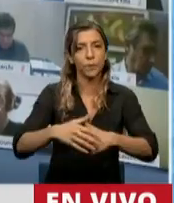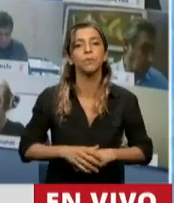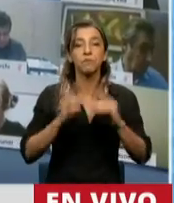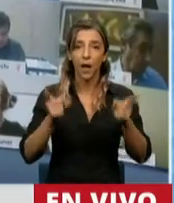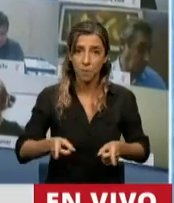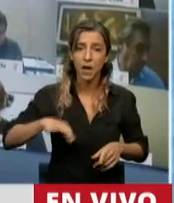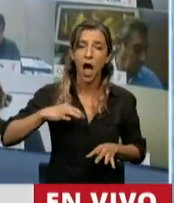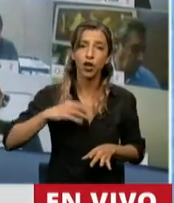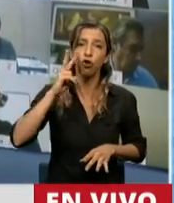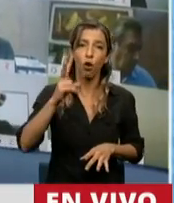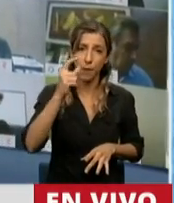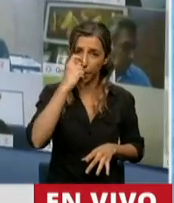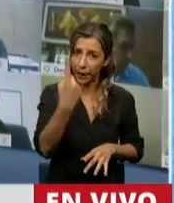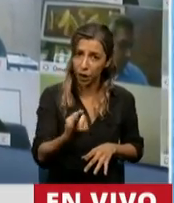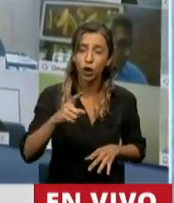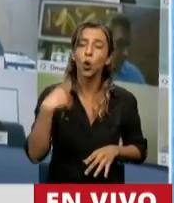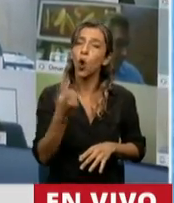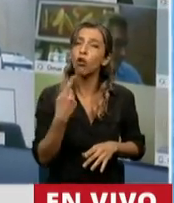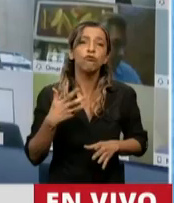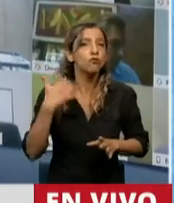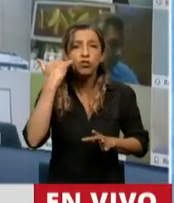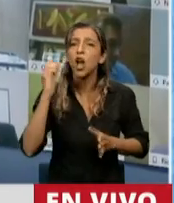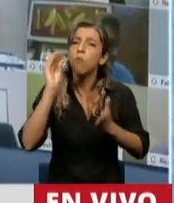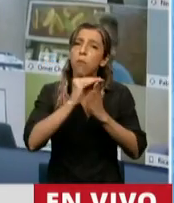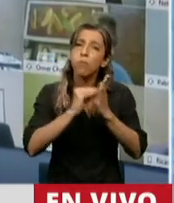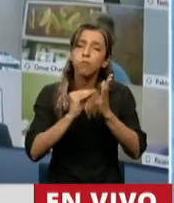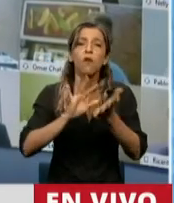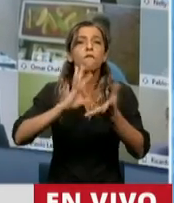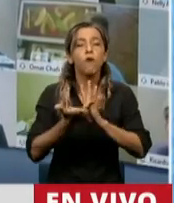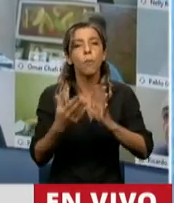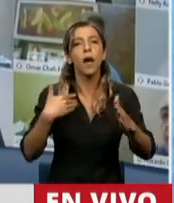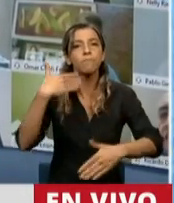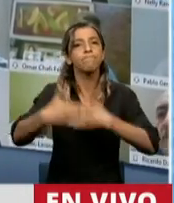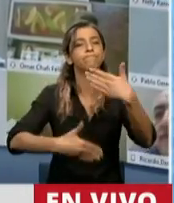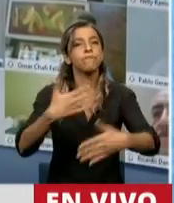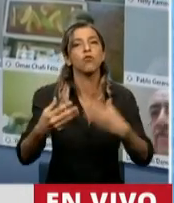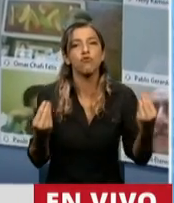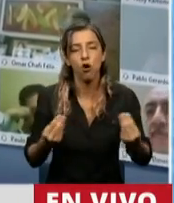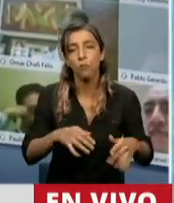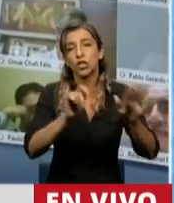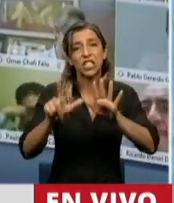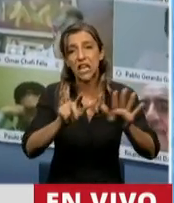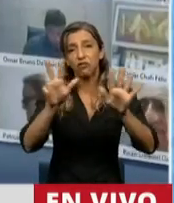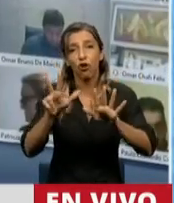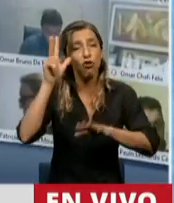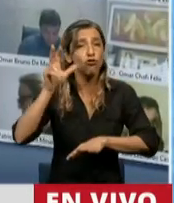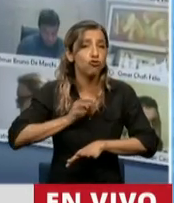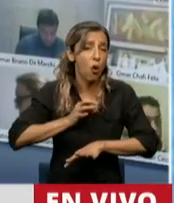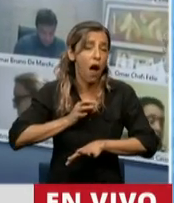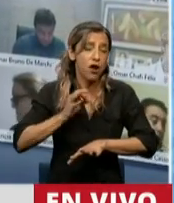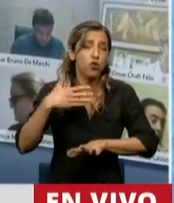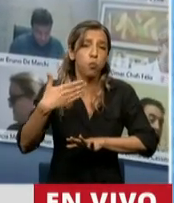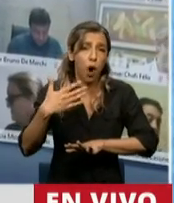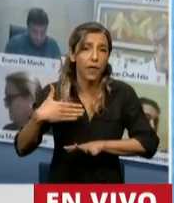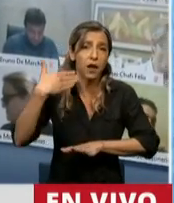2021. A todos se les va a dar la posibilidad de estructurar a 7, 8 años, de acuerdo a lo que acuerden